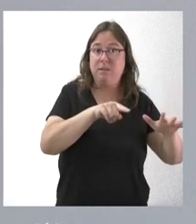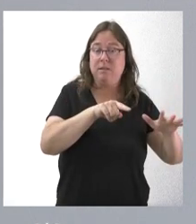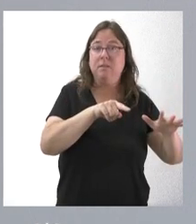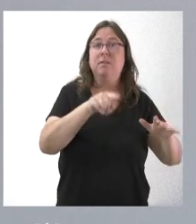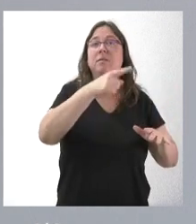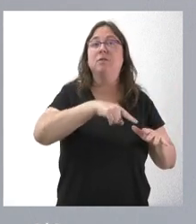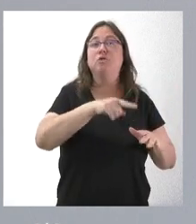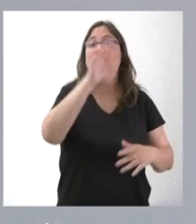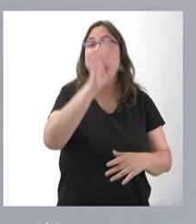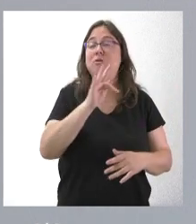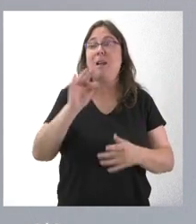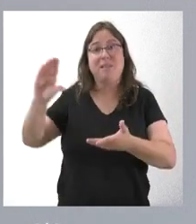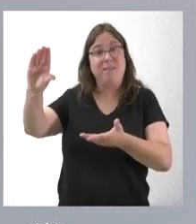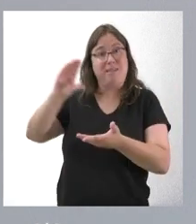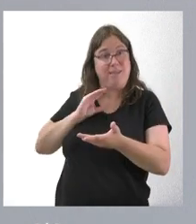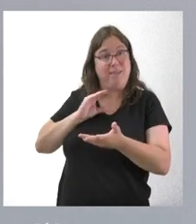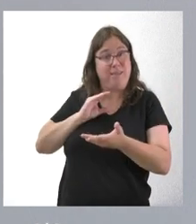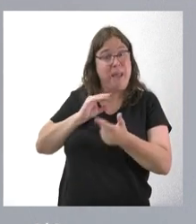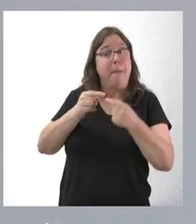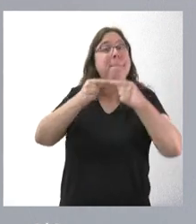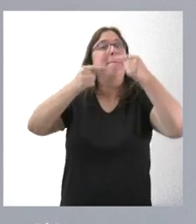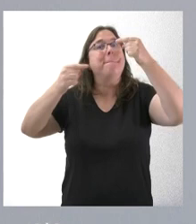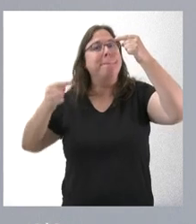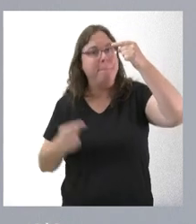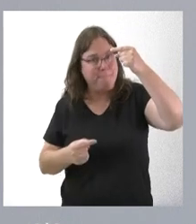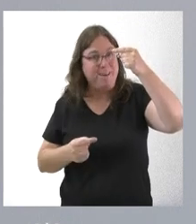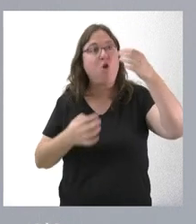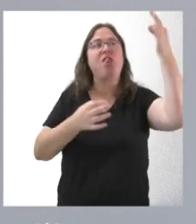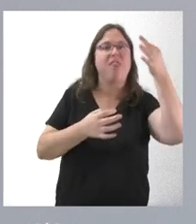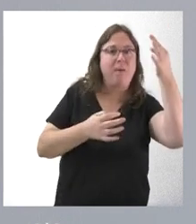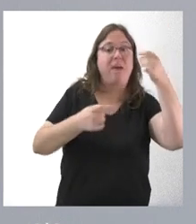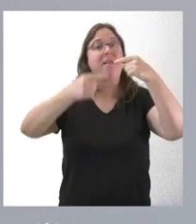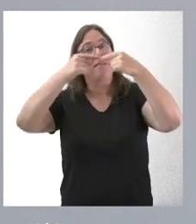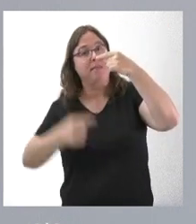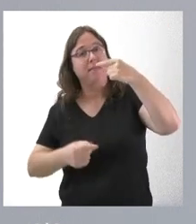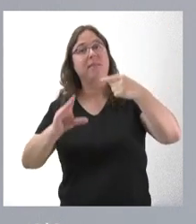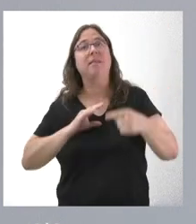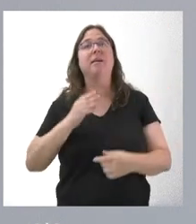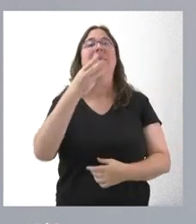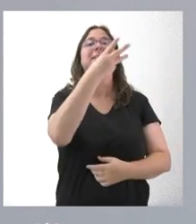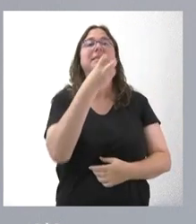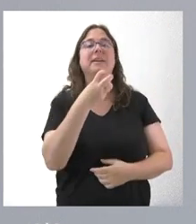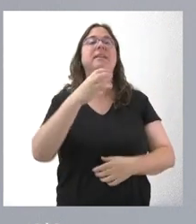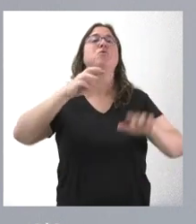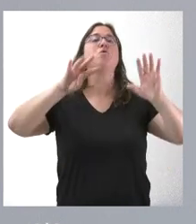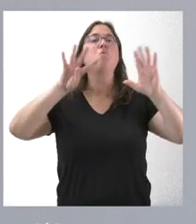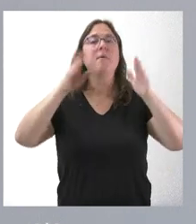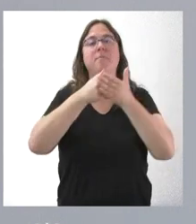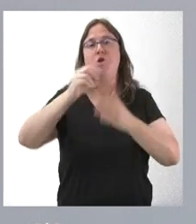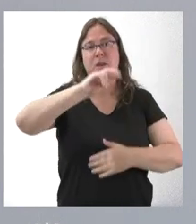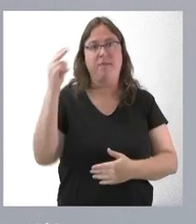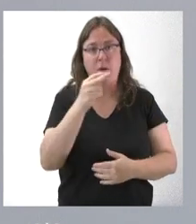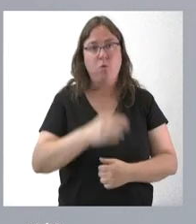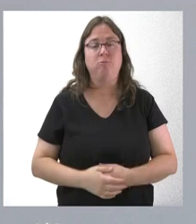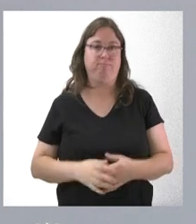el volumen de entregas a cuenta menos que hemos recibido en relación con la cantidad comunicada asciende a 309 millones de euros